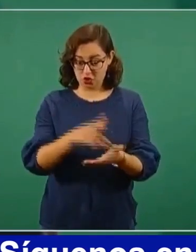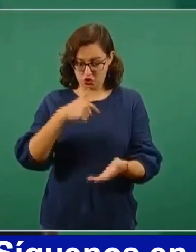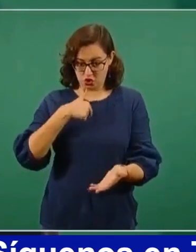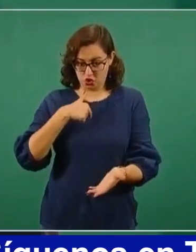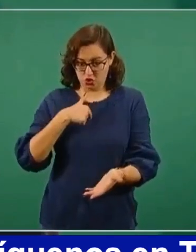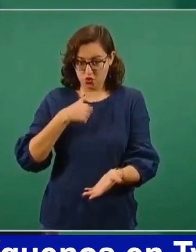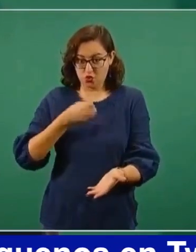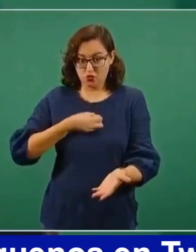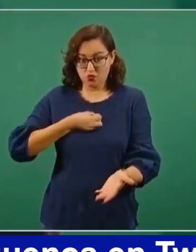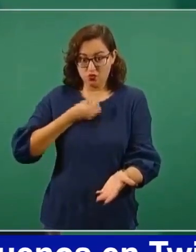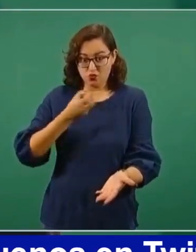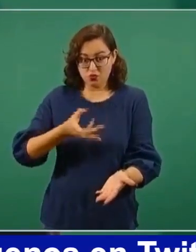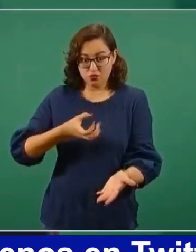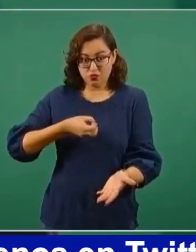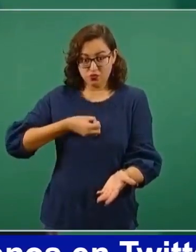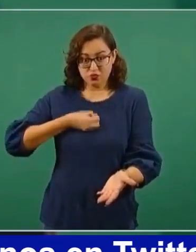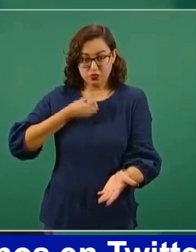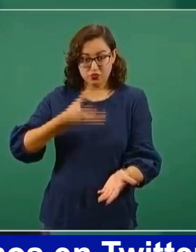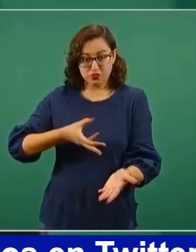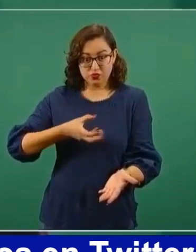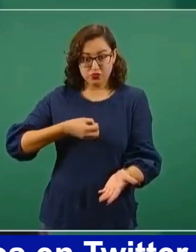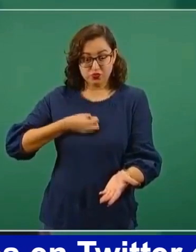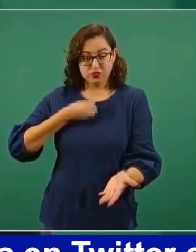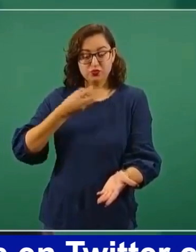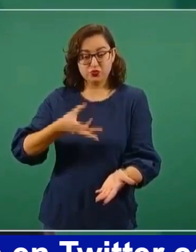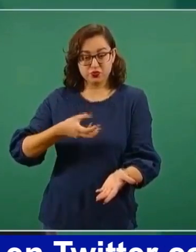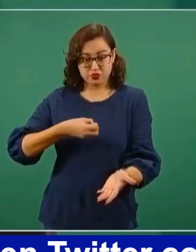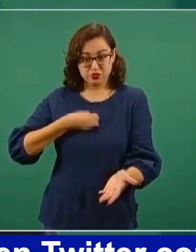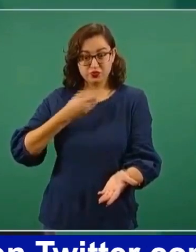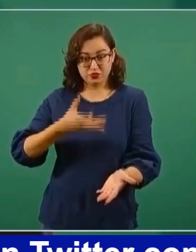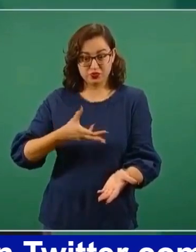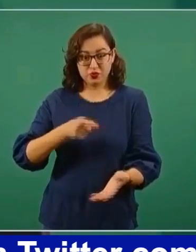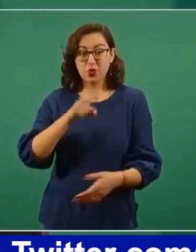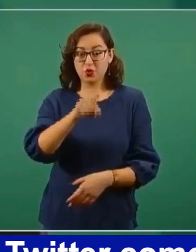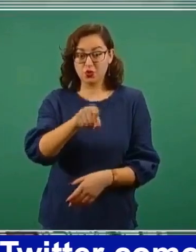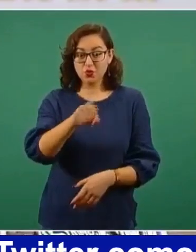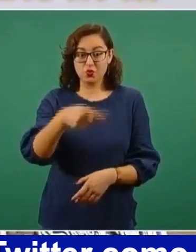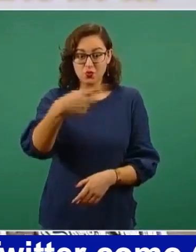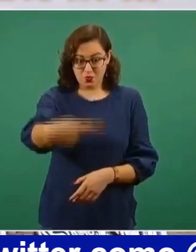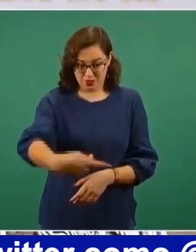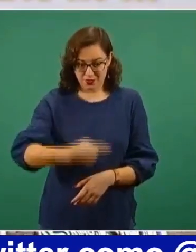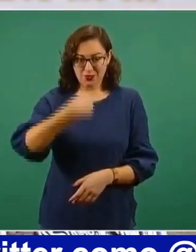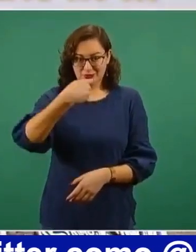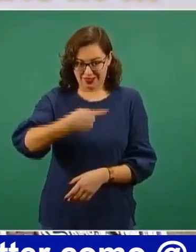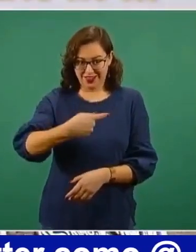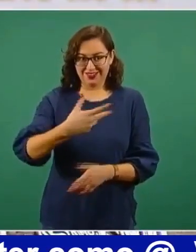O por tu pregunta voy a informar que estoy haciendo un libro